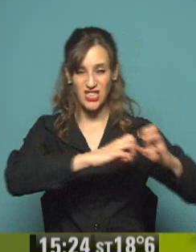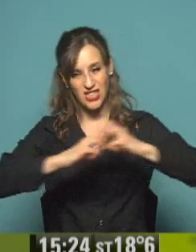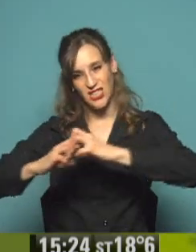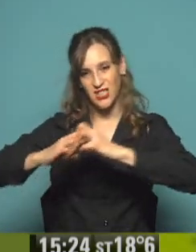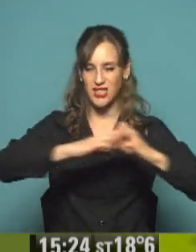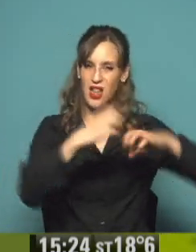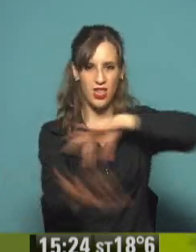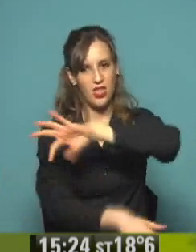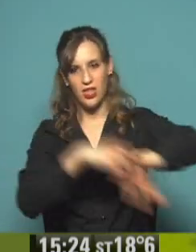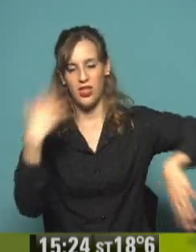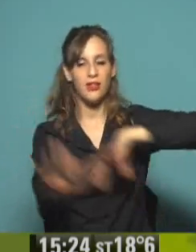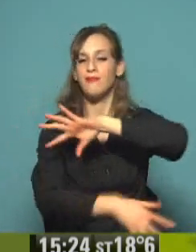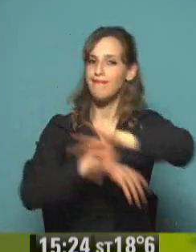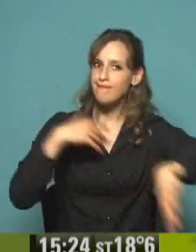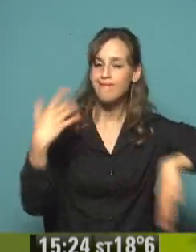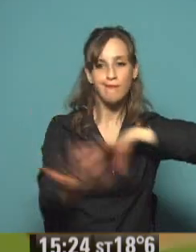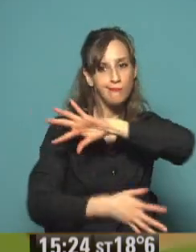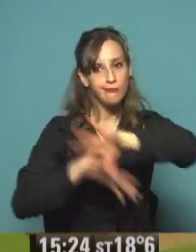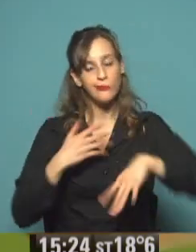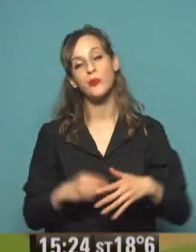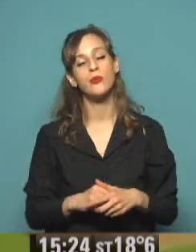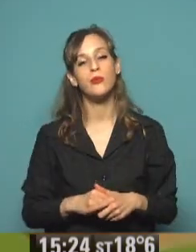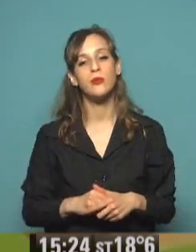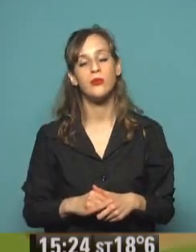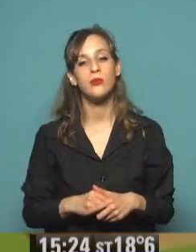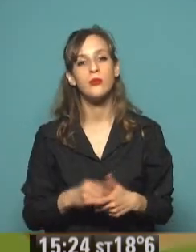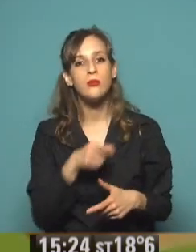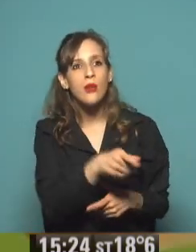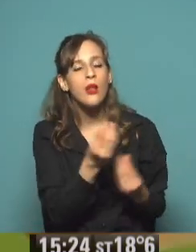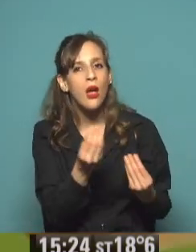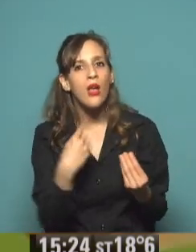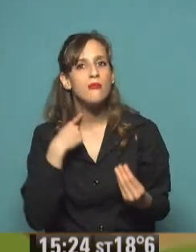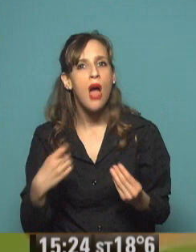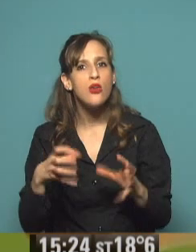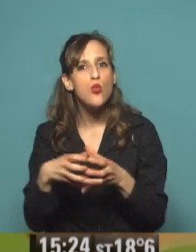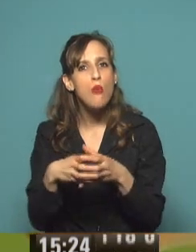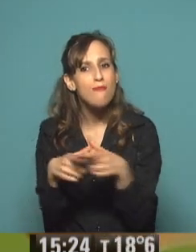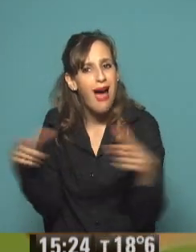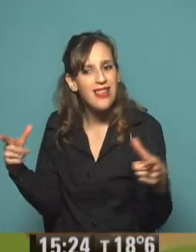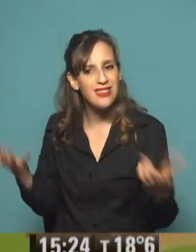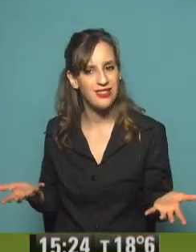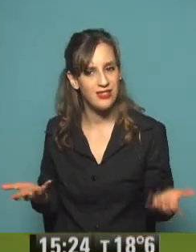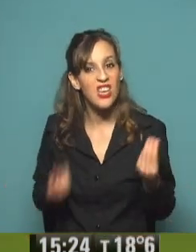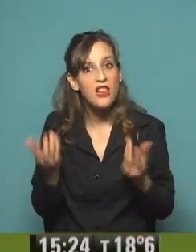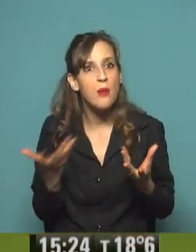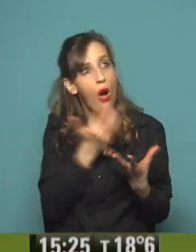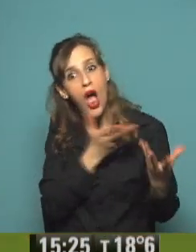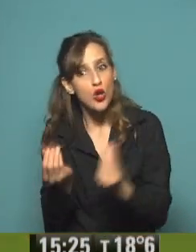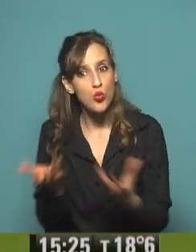las cargas, los realistas son más! ¿Qué hacemos? ¡Vamos a ayudar!